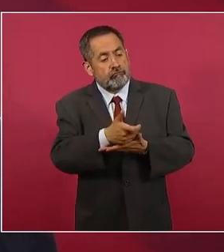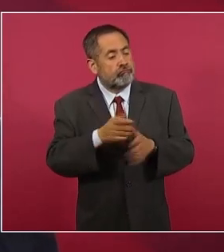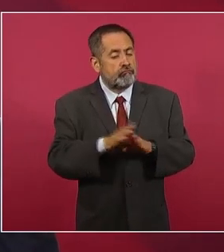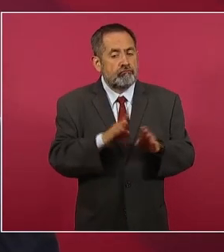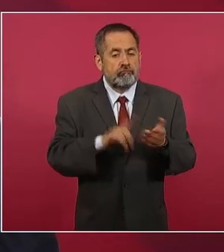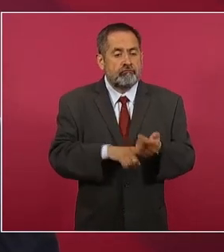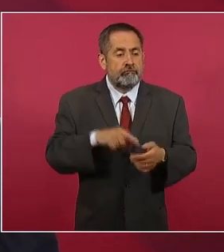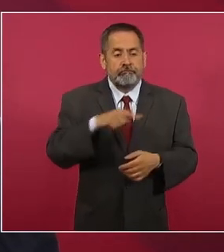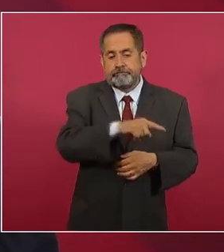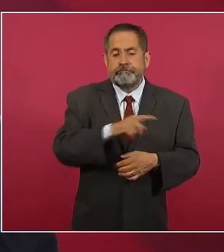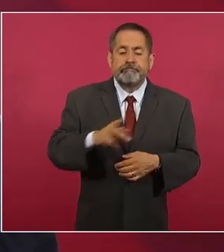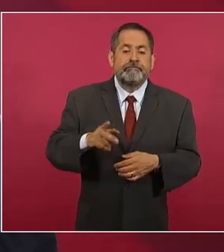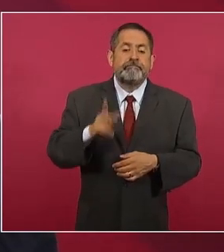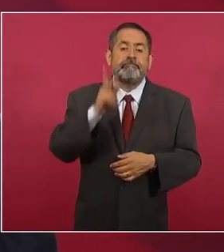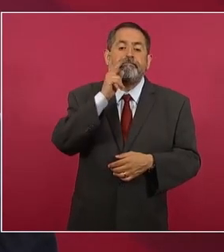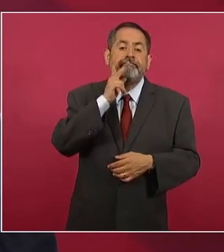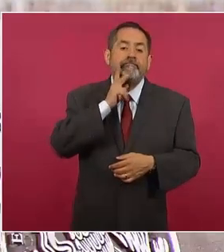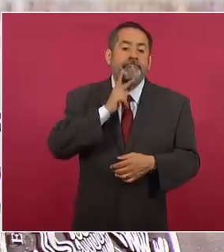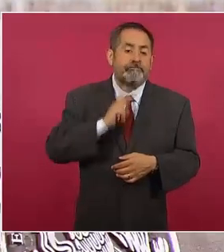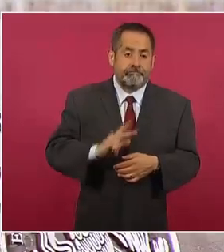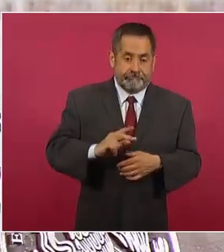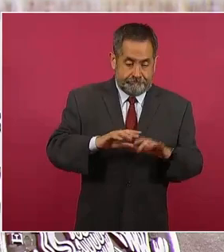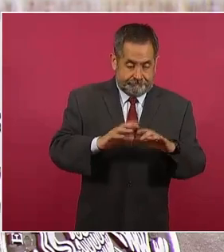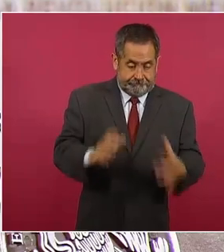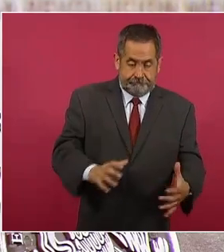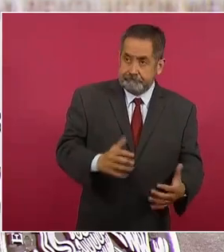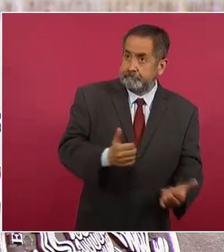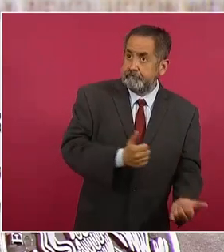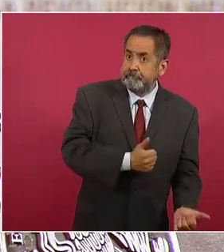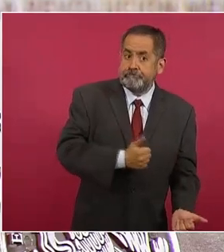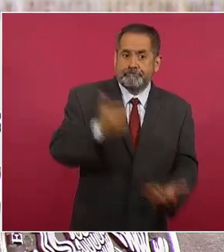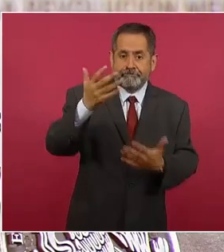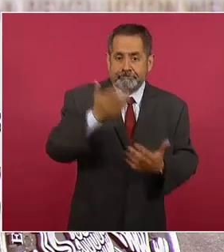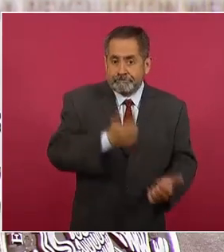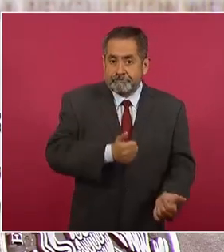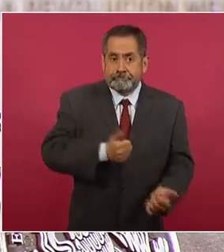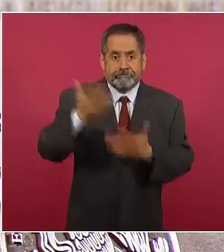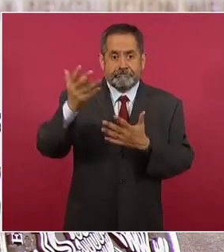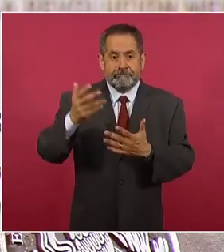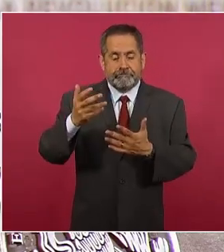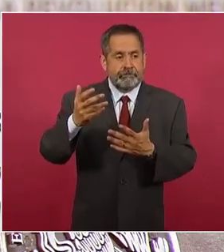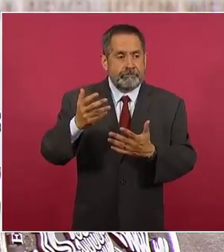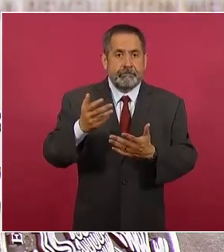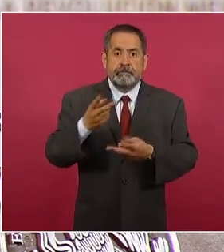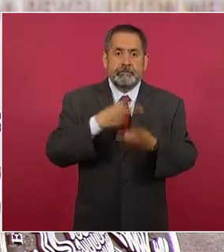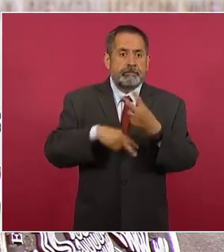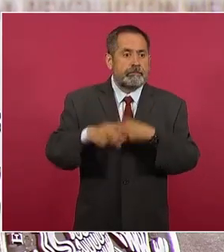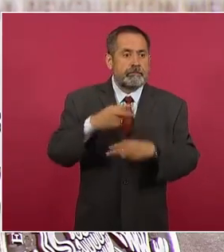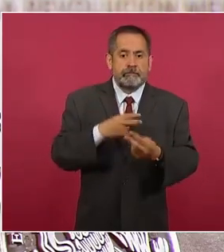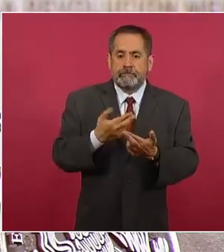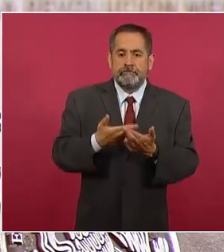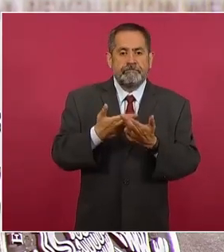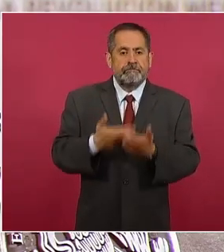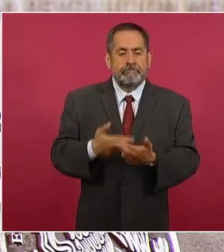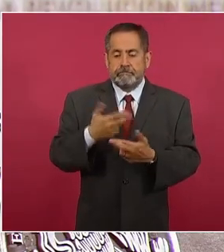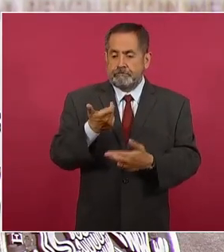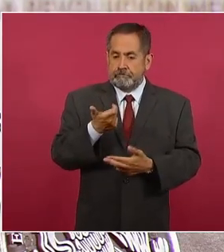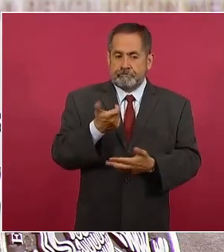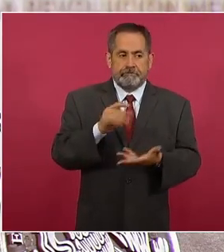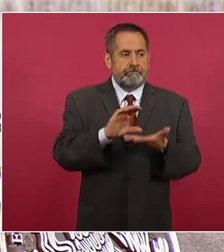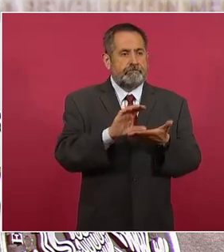precio del petróleo en la exportación de crudo que tiene México, de donde derivamos un excedente sobre el